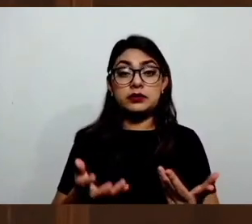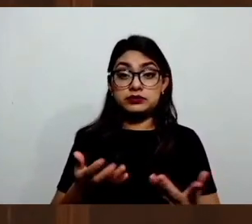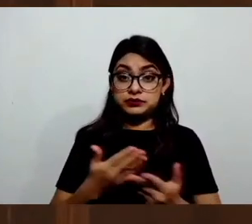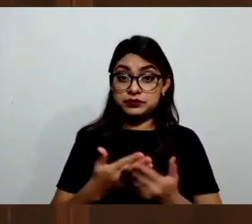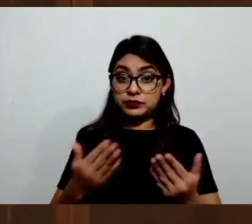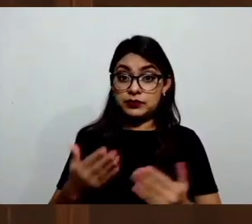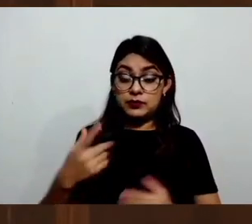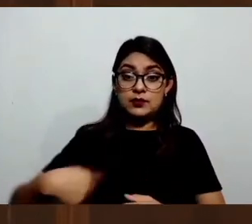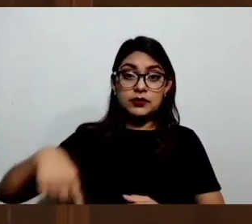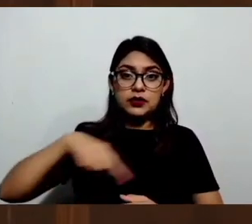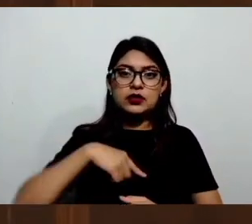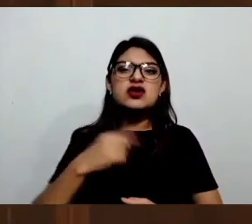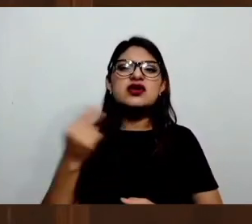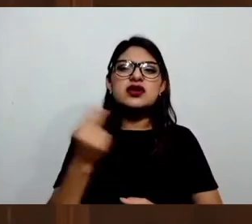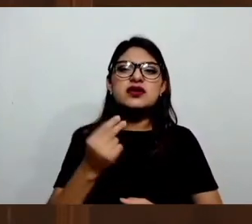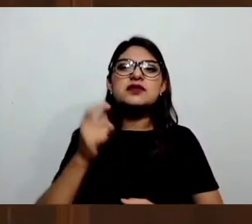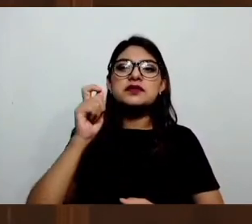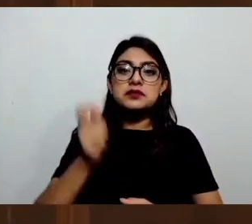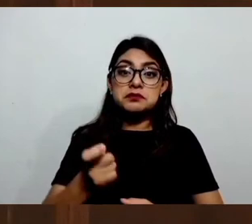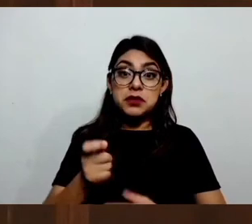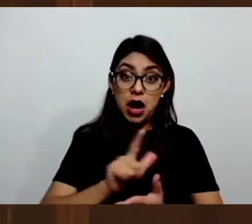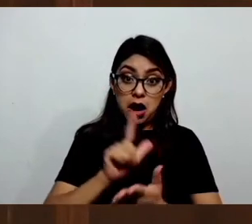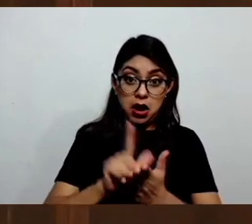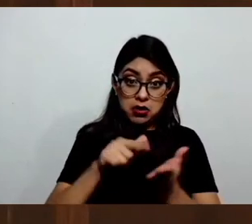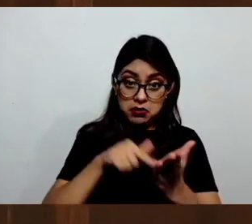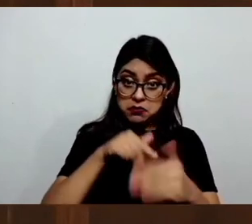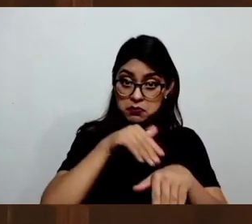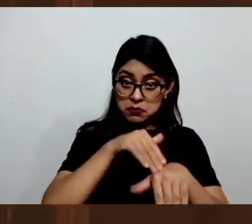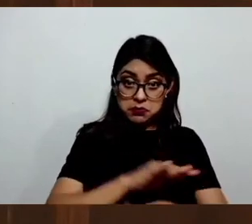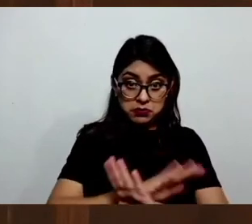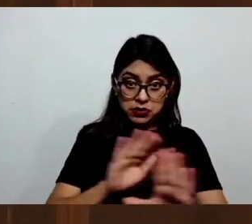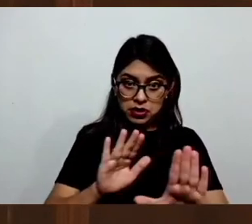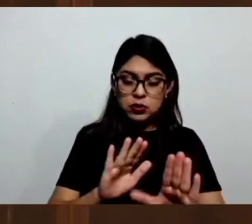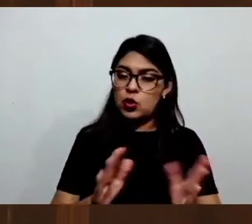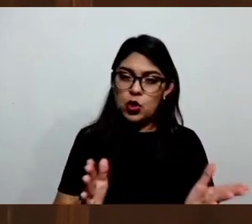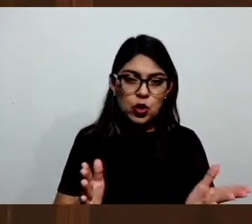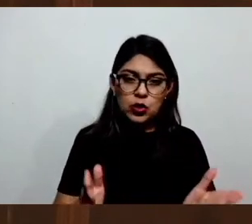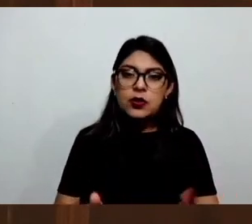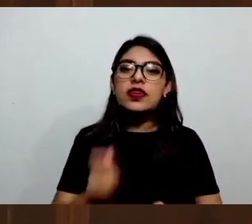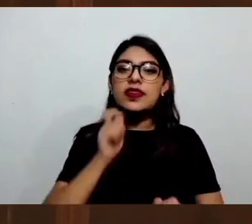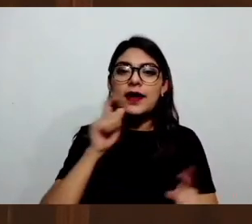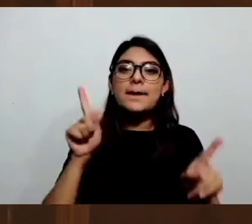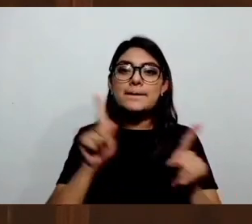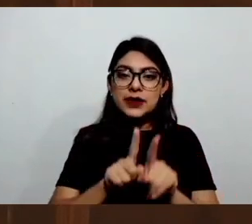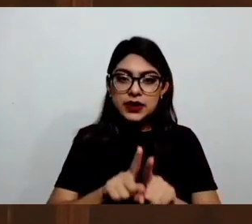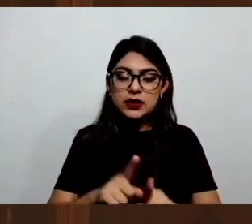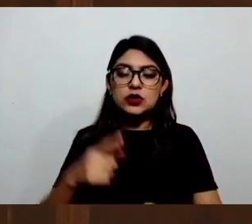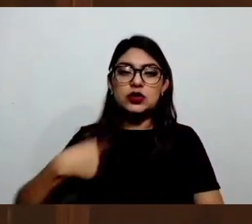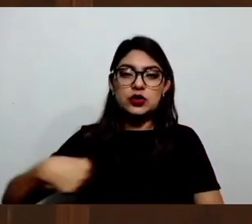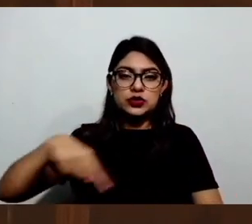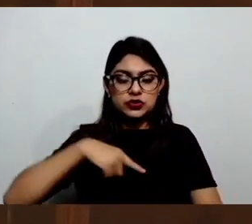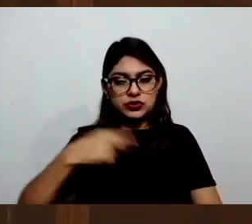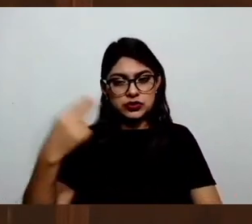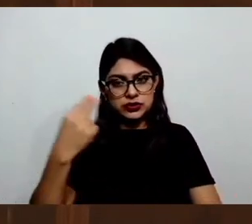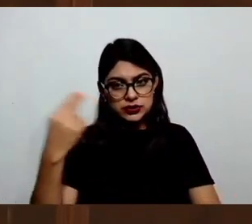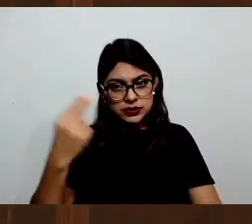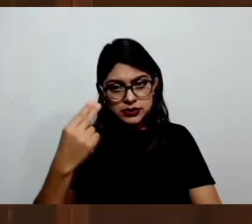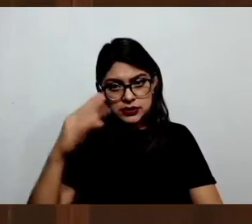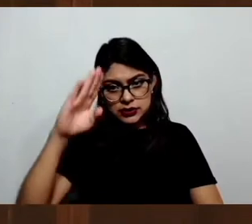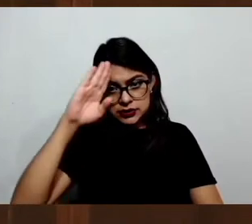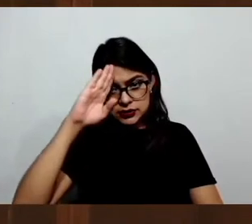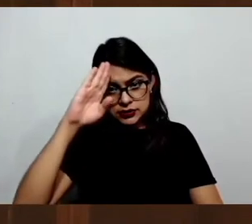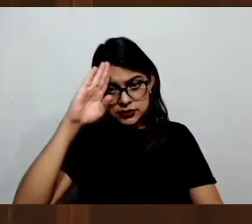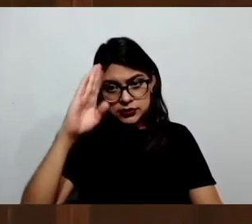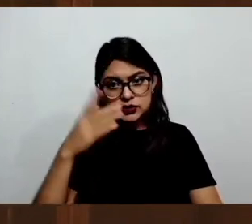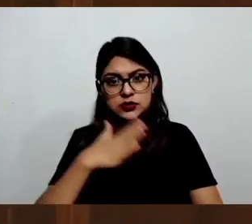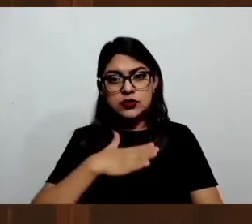cumplir con la ley, sino arropar lo que legalmente estamos obligados